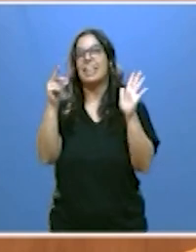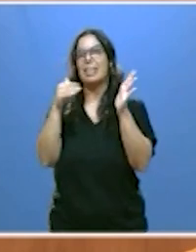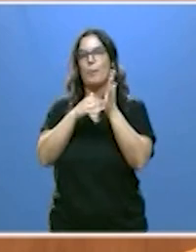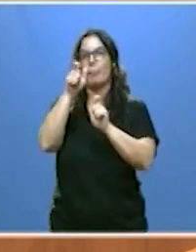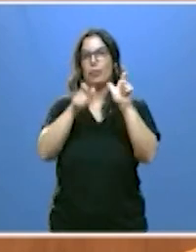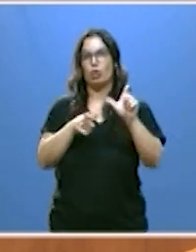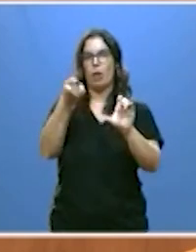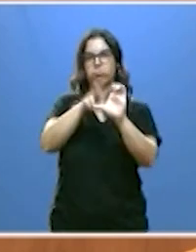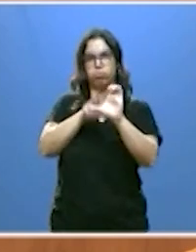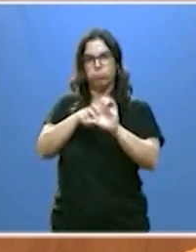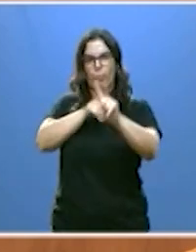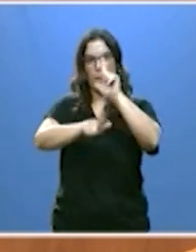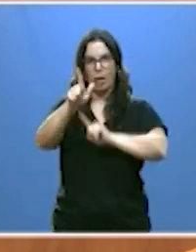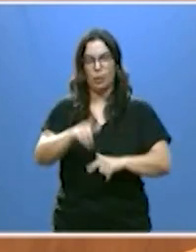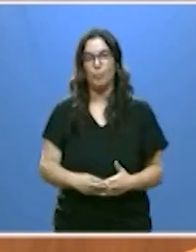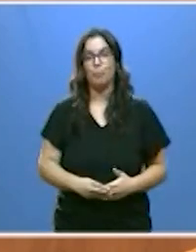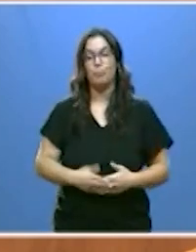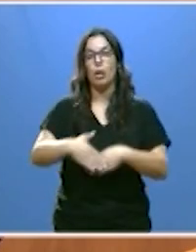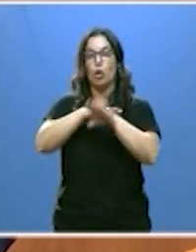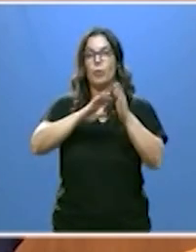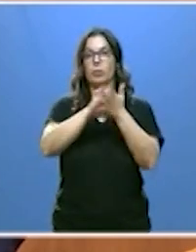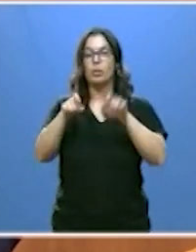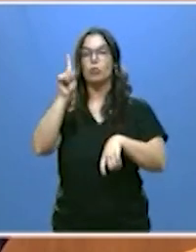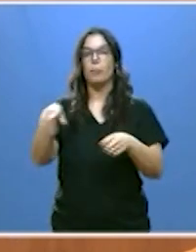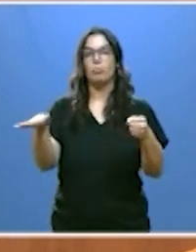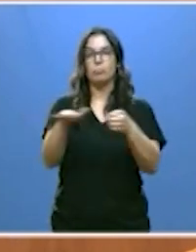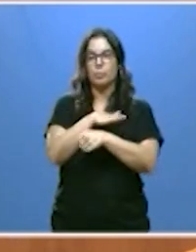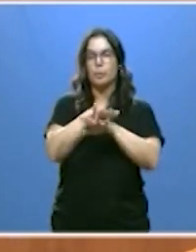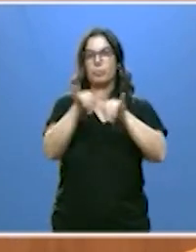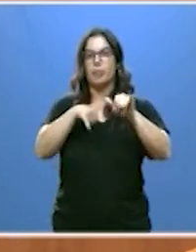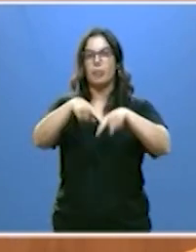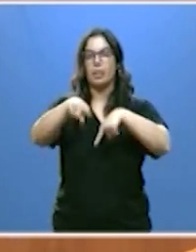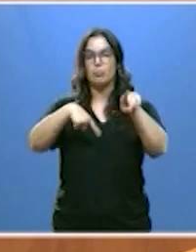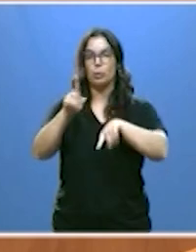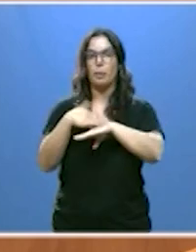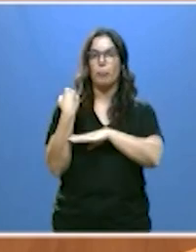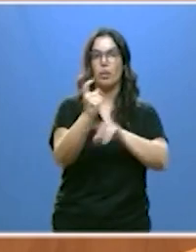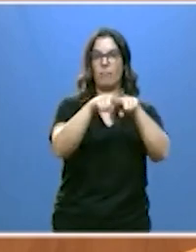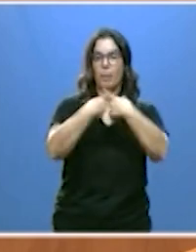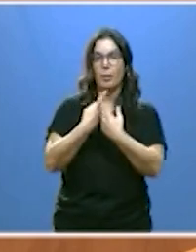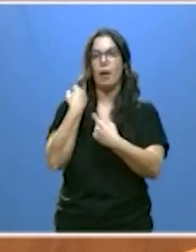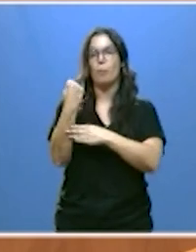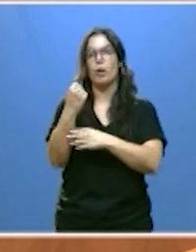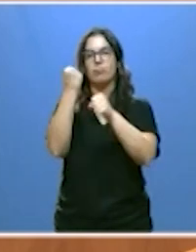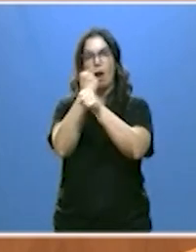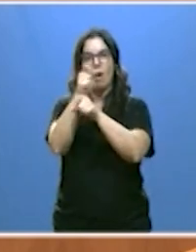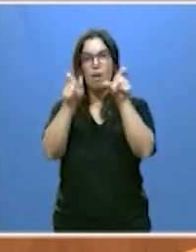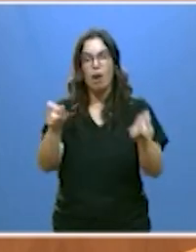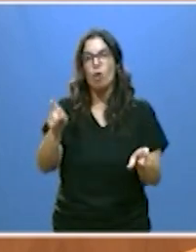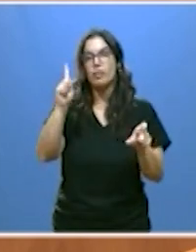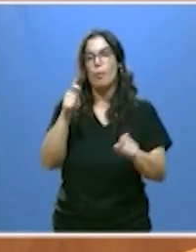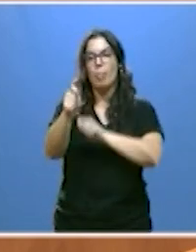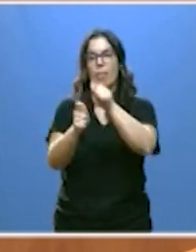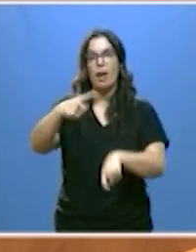el gobierno de Castilla y León bonifica el transporte para apoyar a las familias a los trabajadores y facilitar que